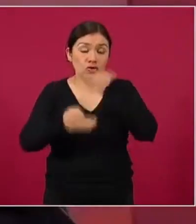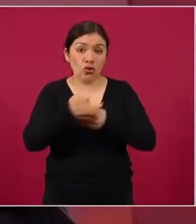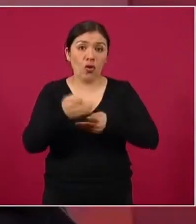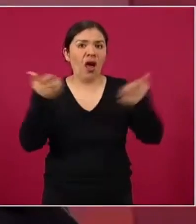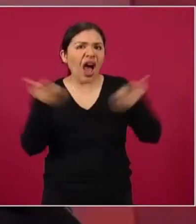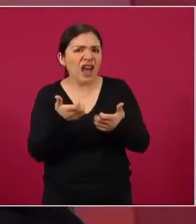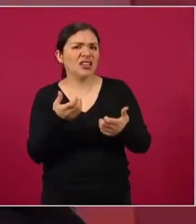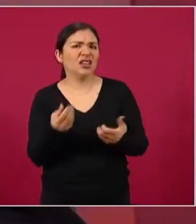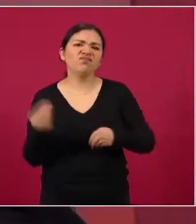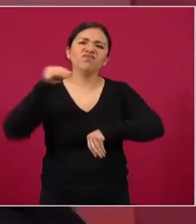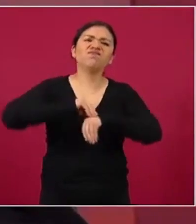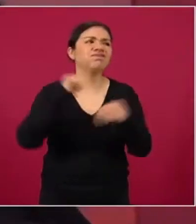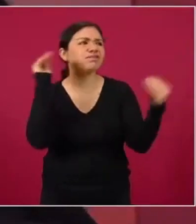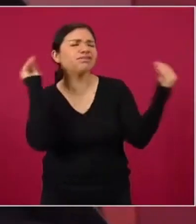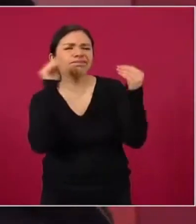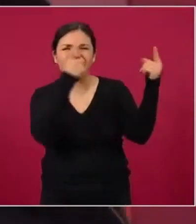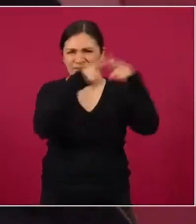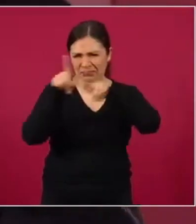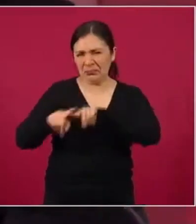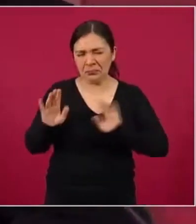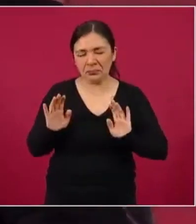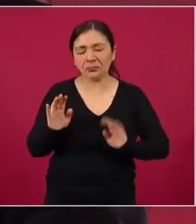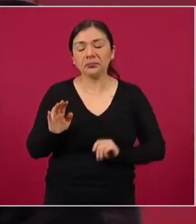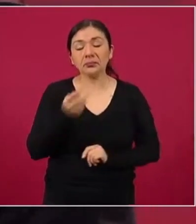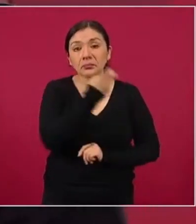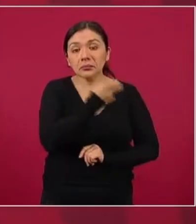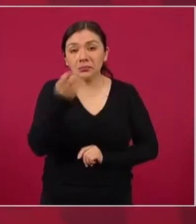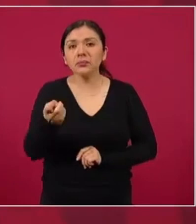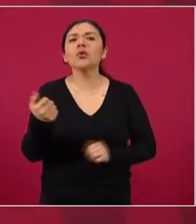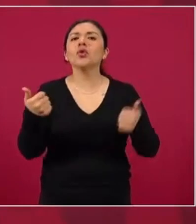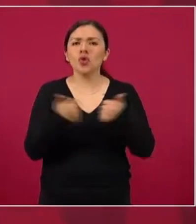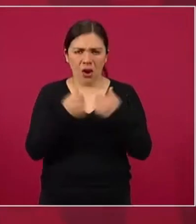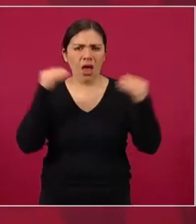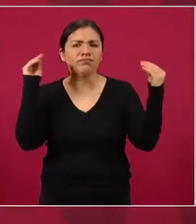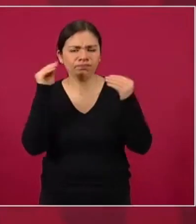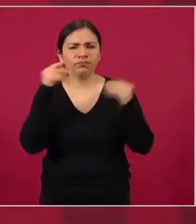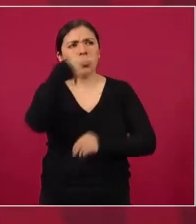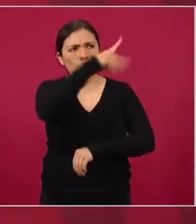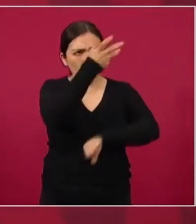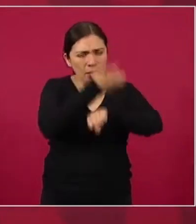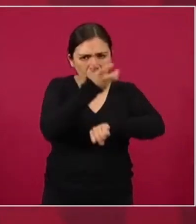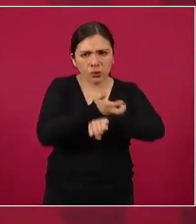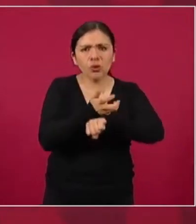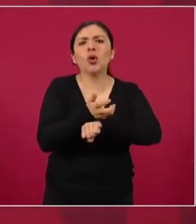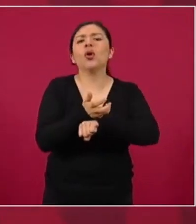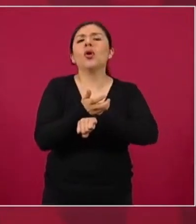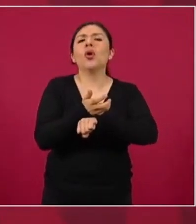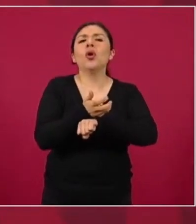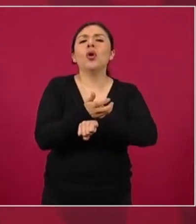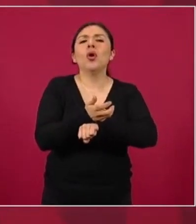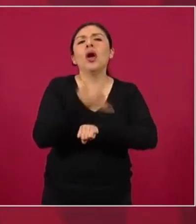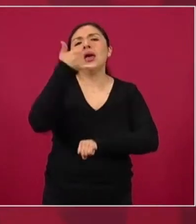diplomacia, incluso no sólo a los diplomáticos estadounidenses y